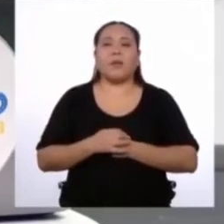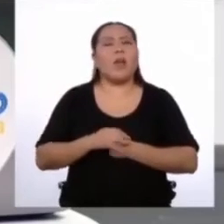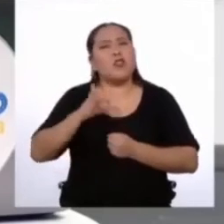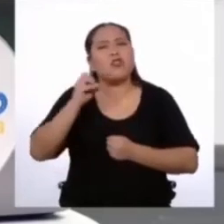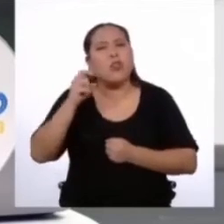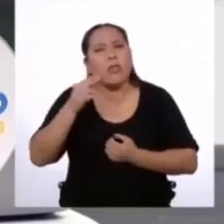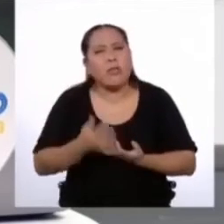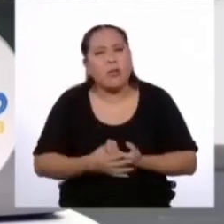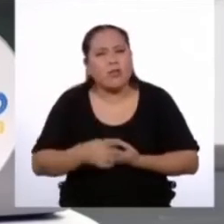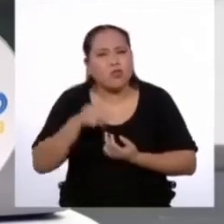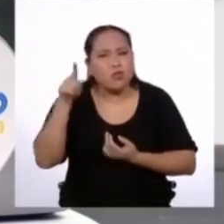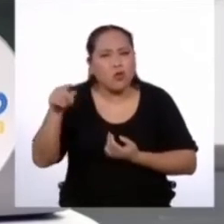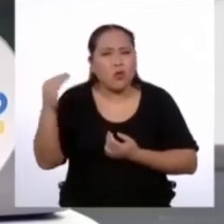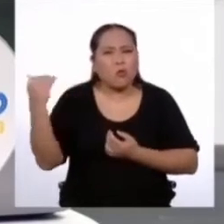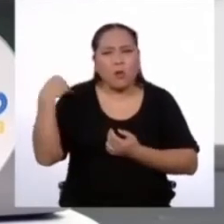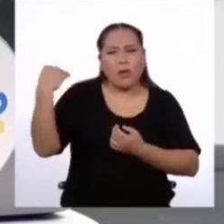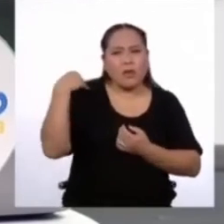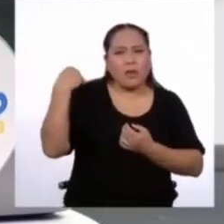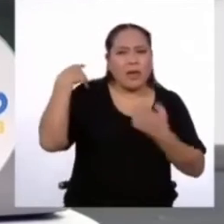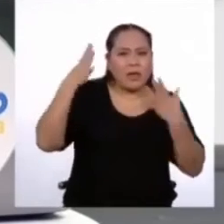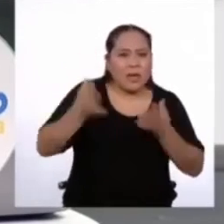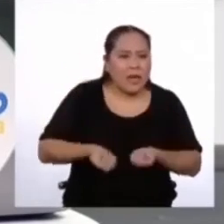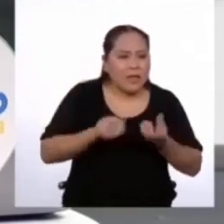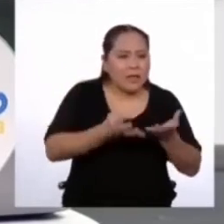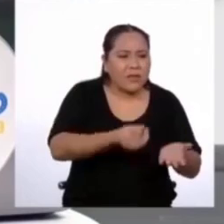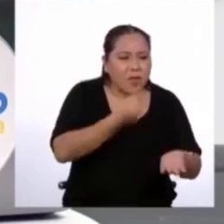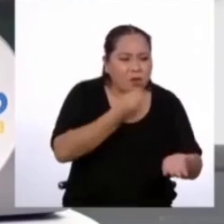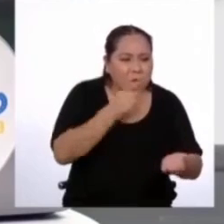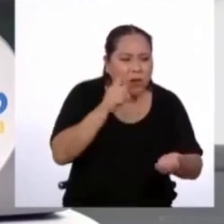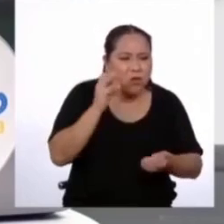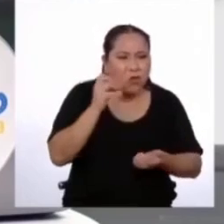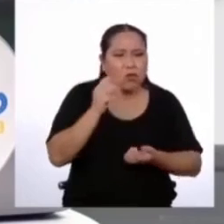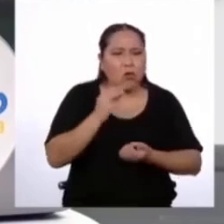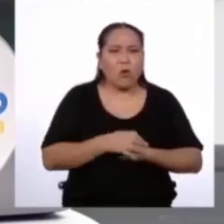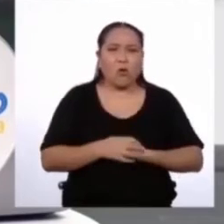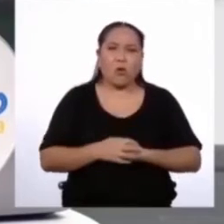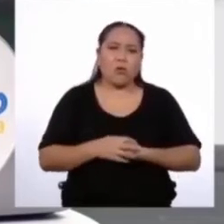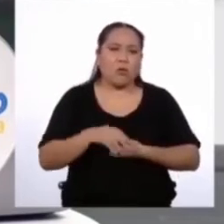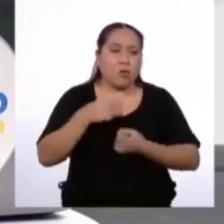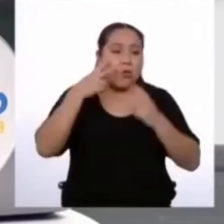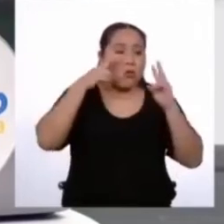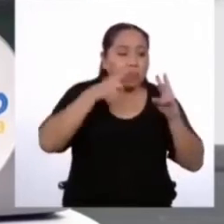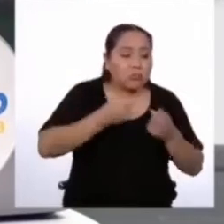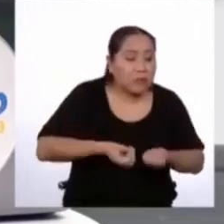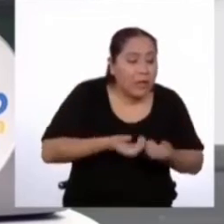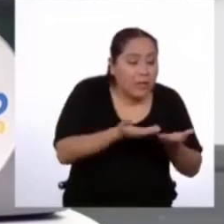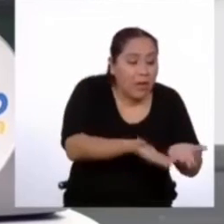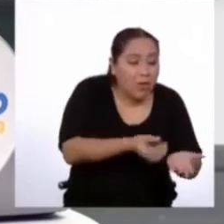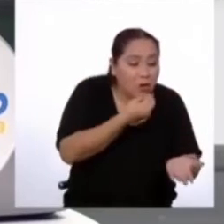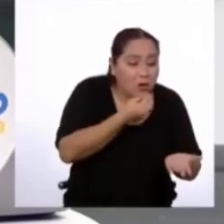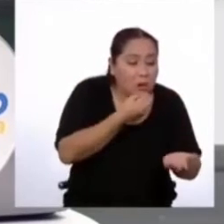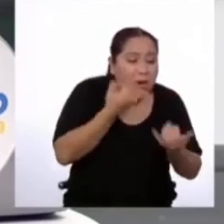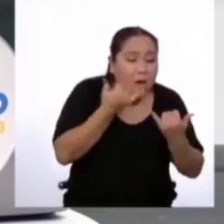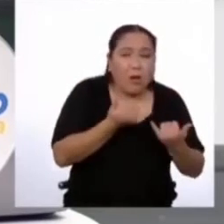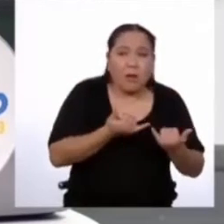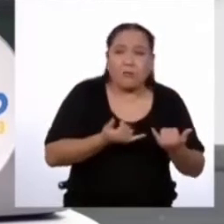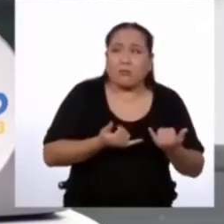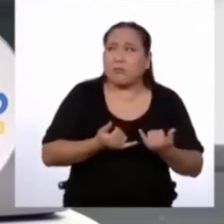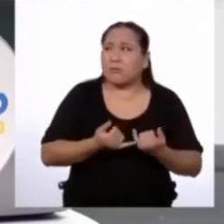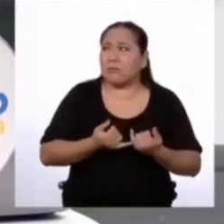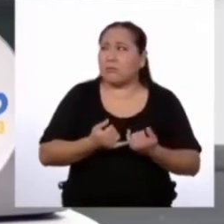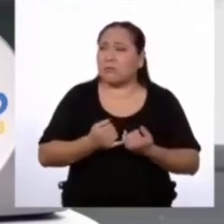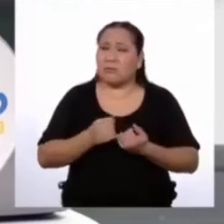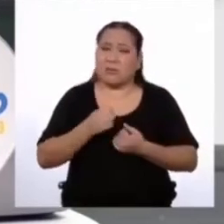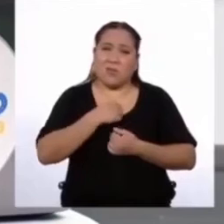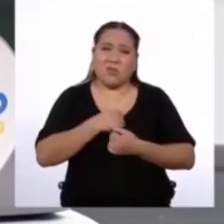¡Jonathan! ¿Por qué no me avisaste que ya le habías dado de comer a Totó? Le acabo de dar y ahora estaba... Lo siento,